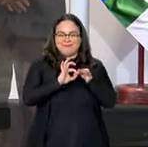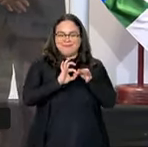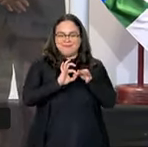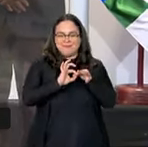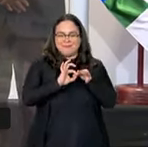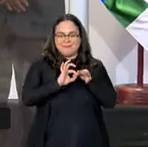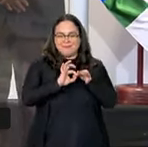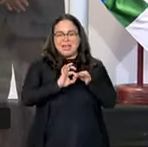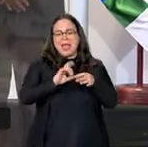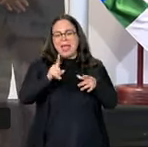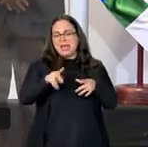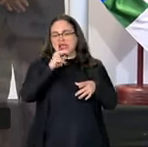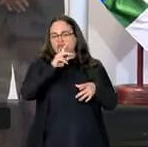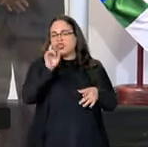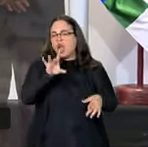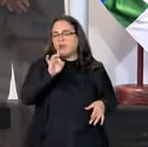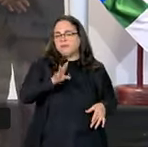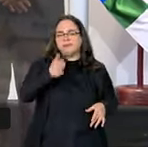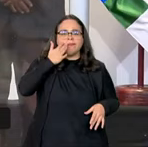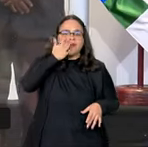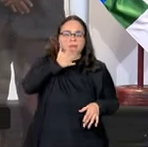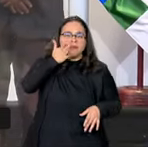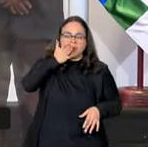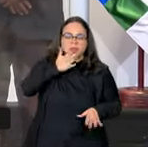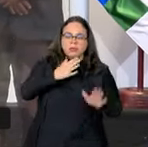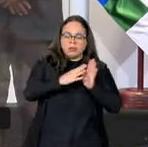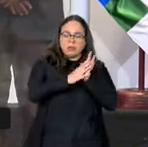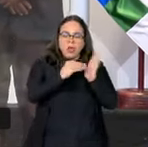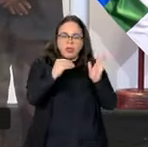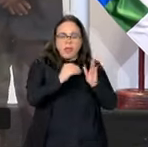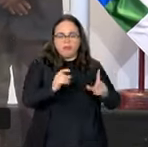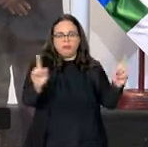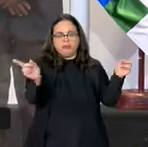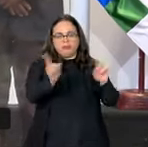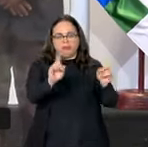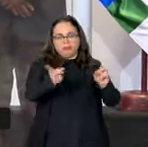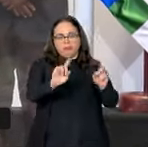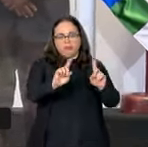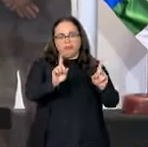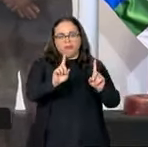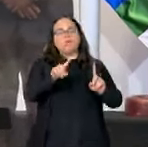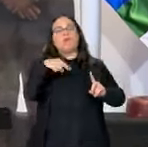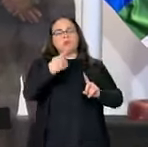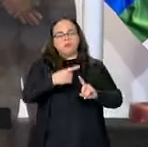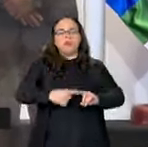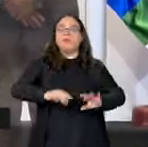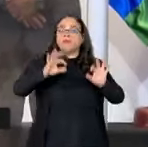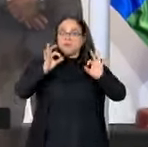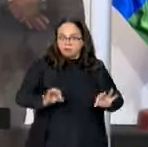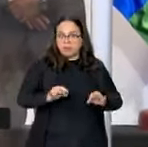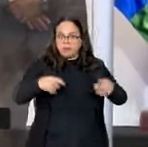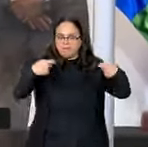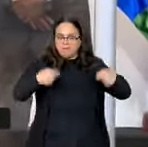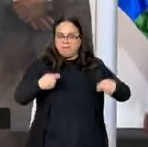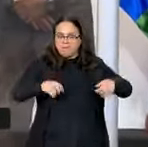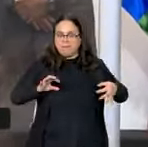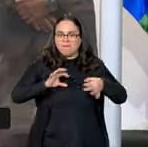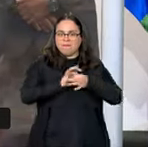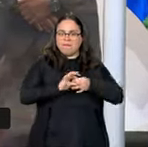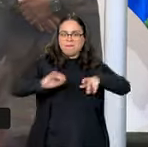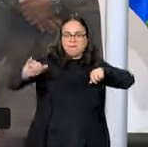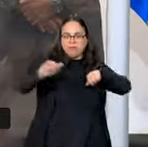más una retórica de discurso en época eleitoral. La integración es una necesidad de